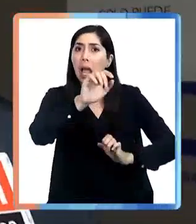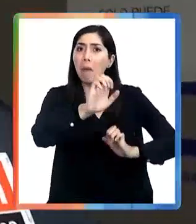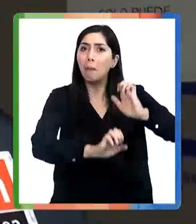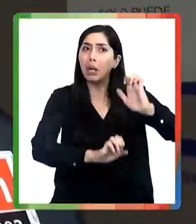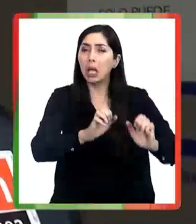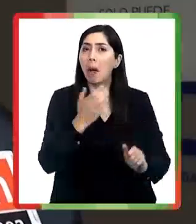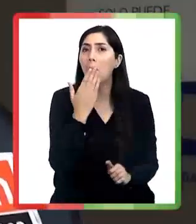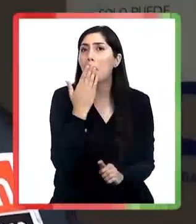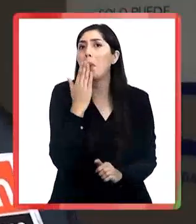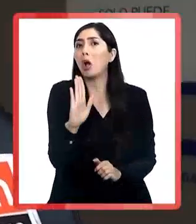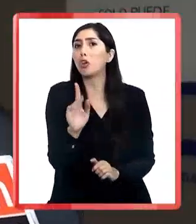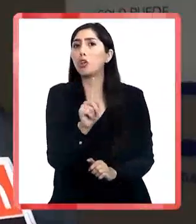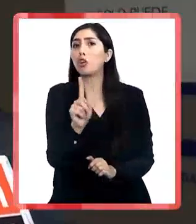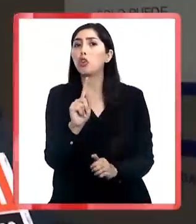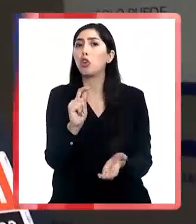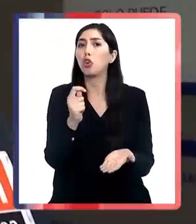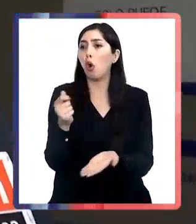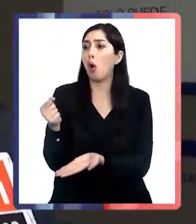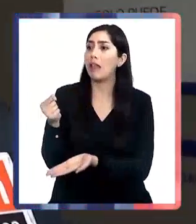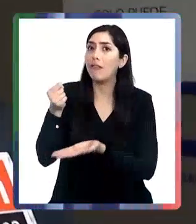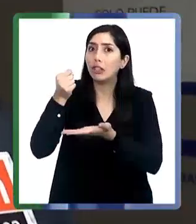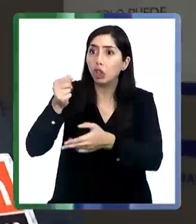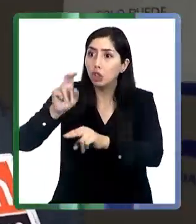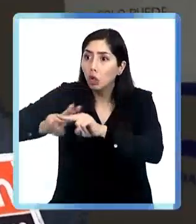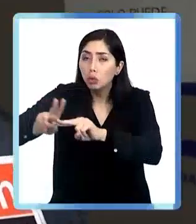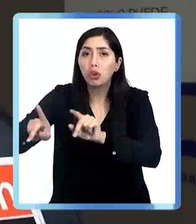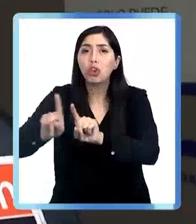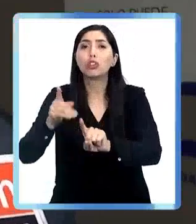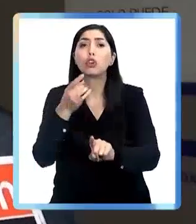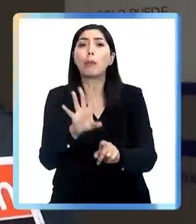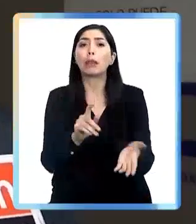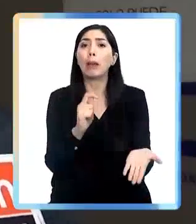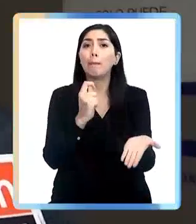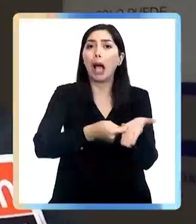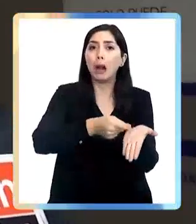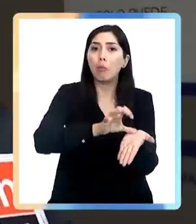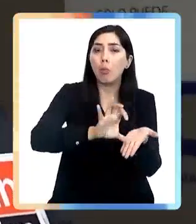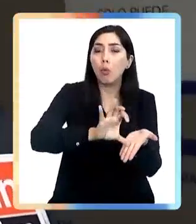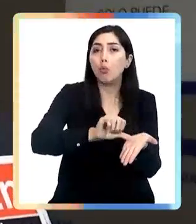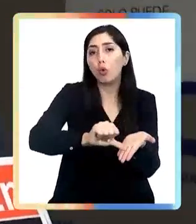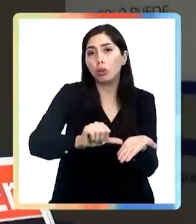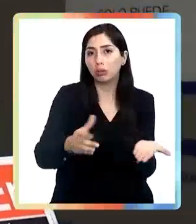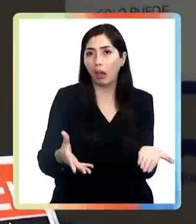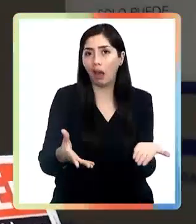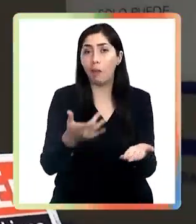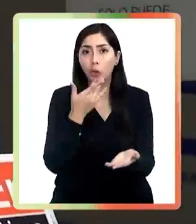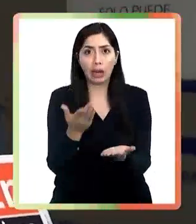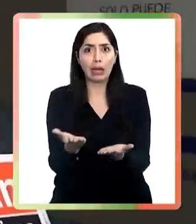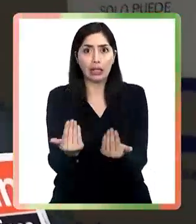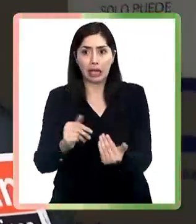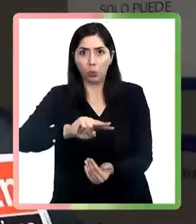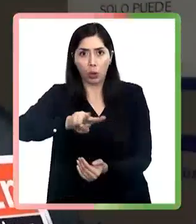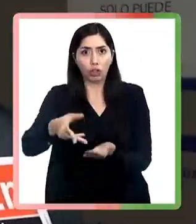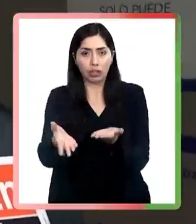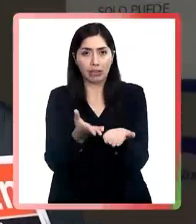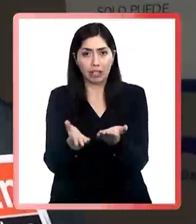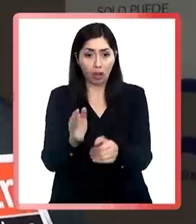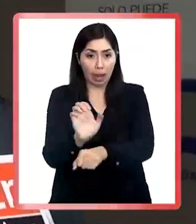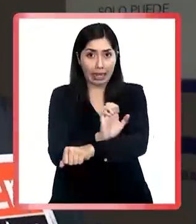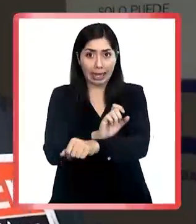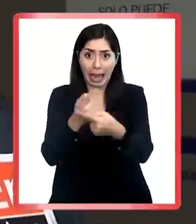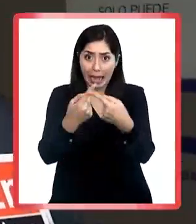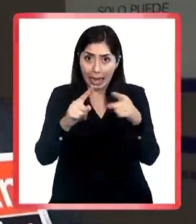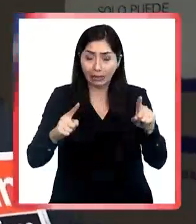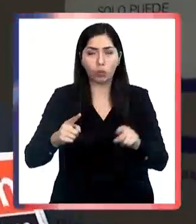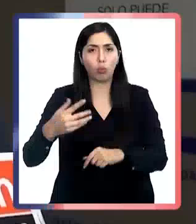no realizar las inversiones y hacer esos pagos. Porque las inversiones que se requieren para renovar nuestros servicios de energía eléctrica son